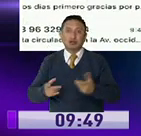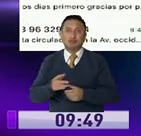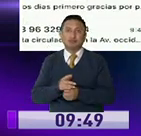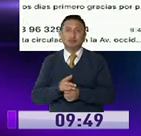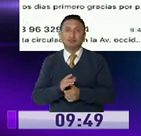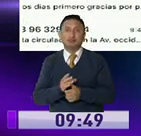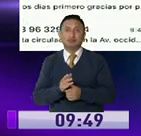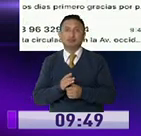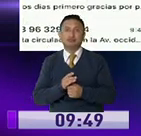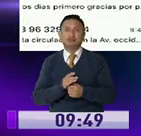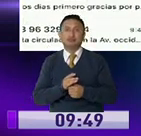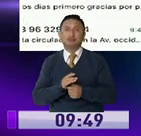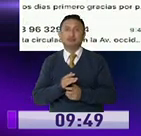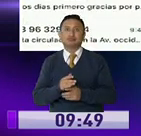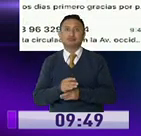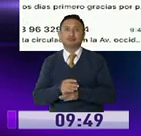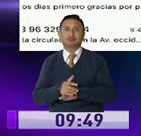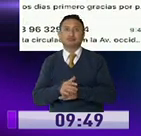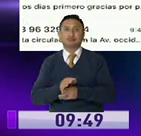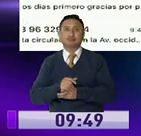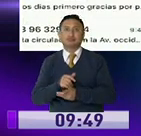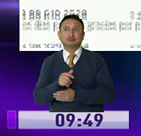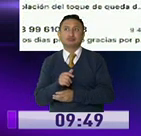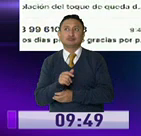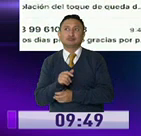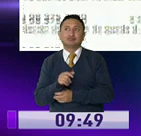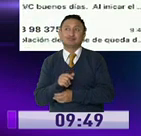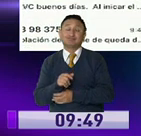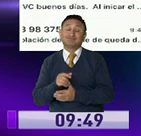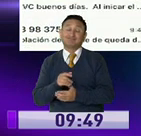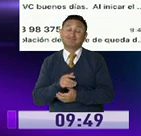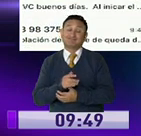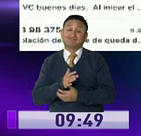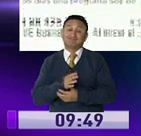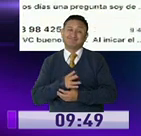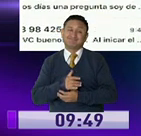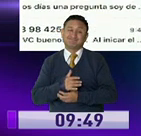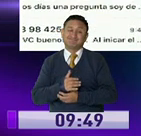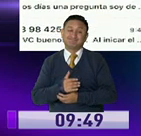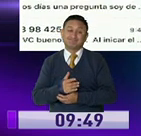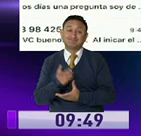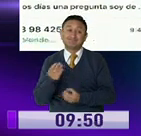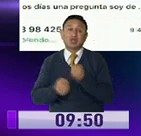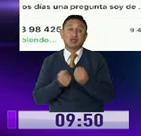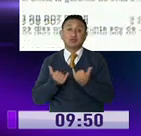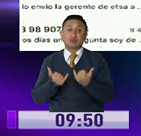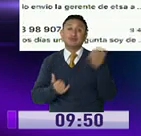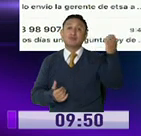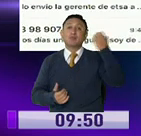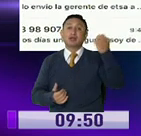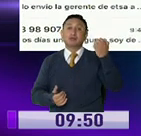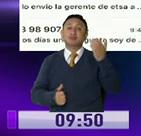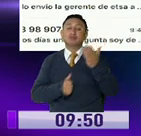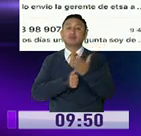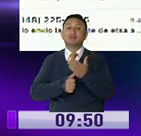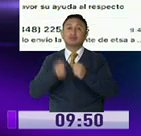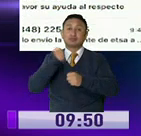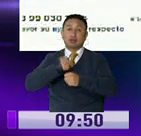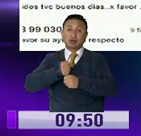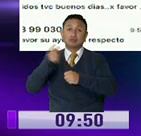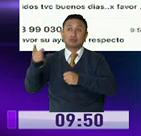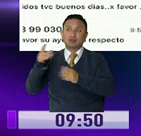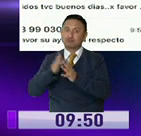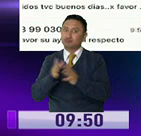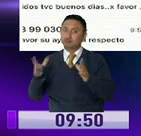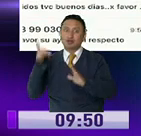hacer nada, gracias. Viva una emergencia. Ahí sí es complicado. ¿Qué hacemos frente a eso? El Ministerio del Trabajo también está